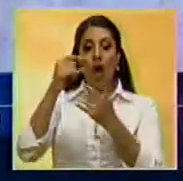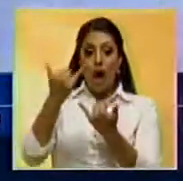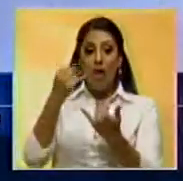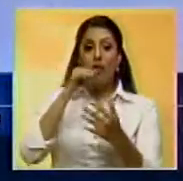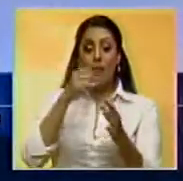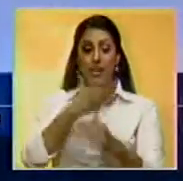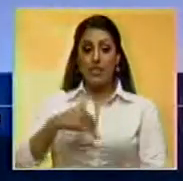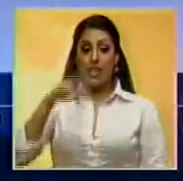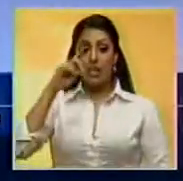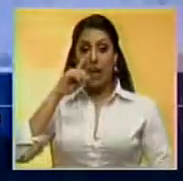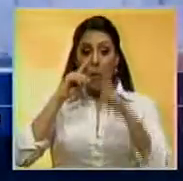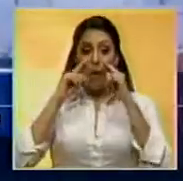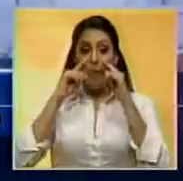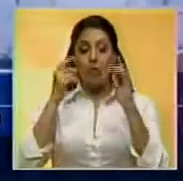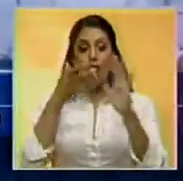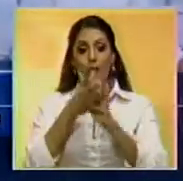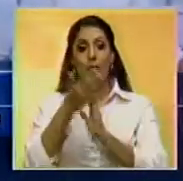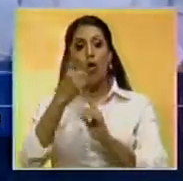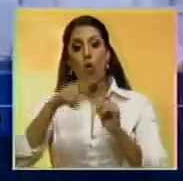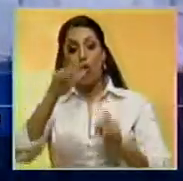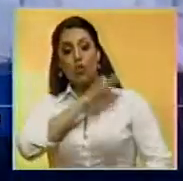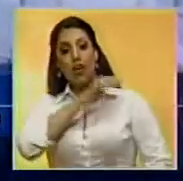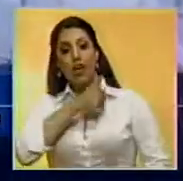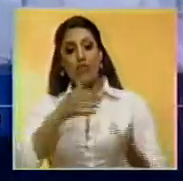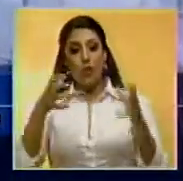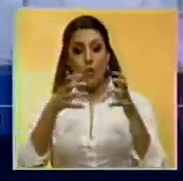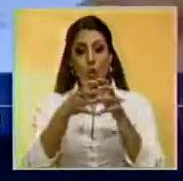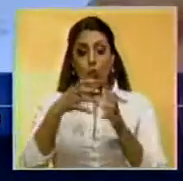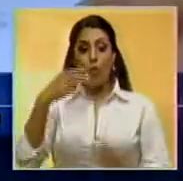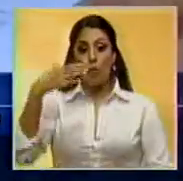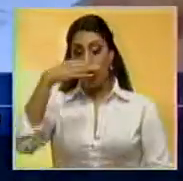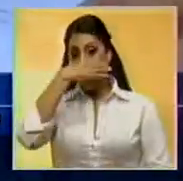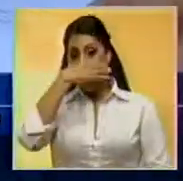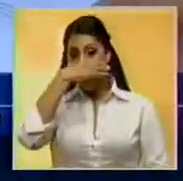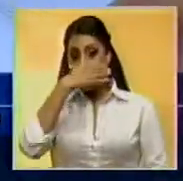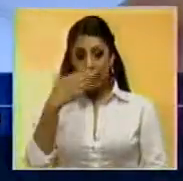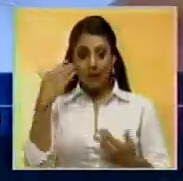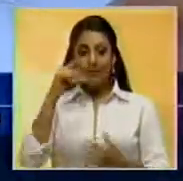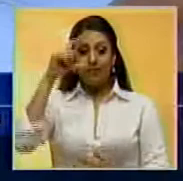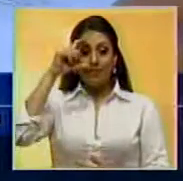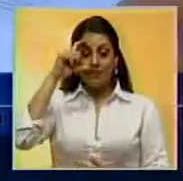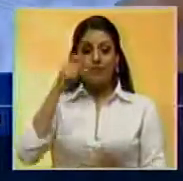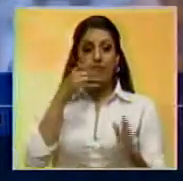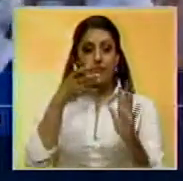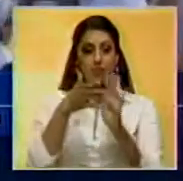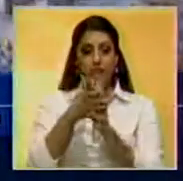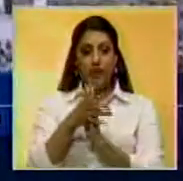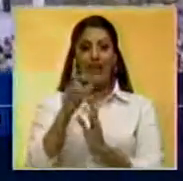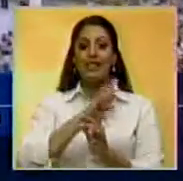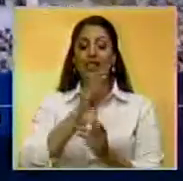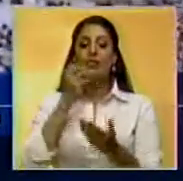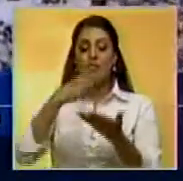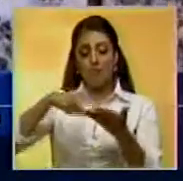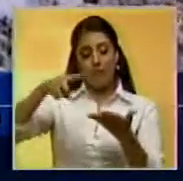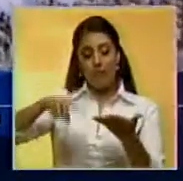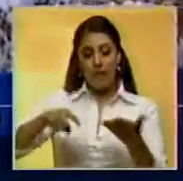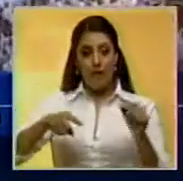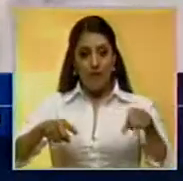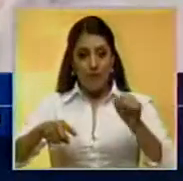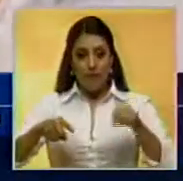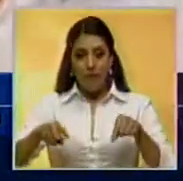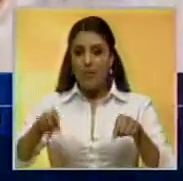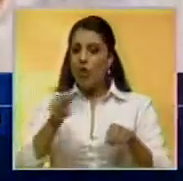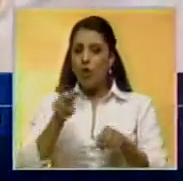presidente colombiano Juan Manuel Santos y el jefe del grupo guerrillero Timoleón Jiménez, Alia Timochenko, estamparon su firma en el